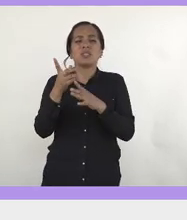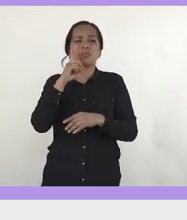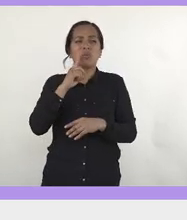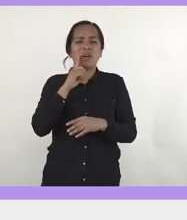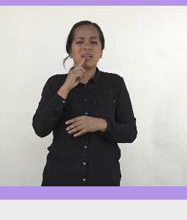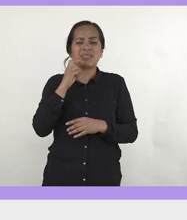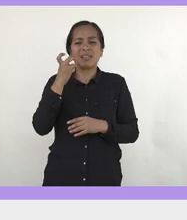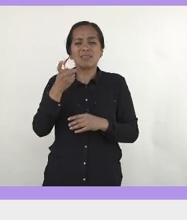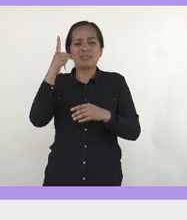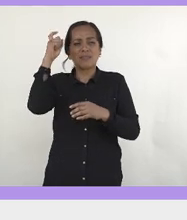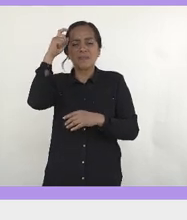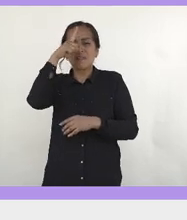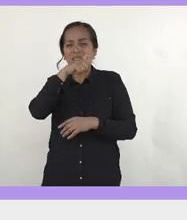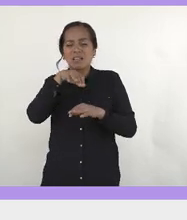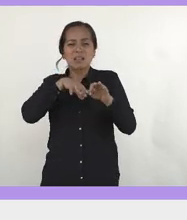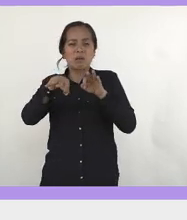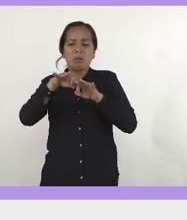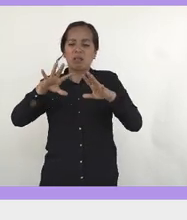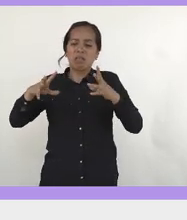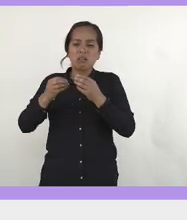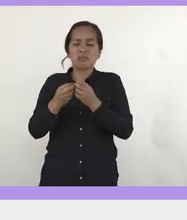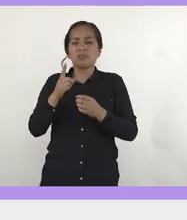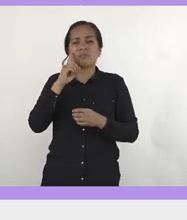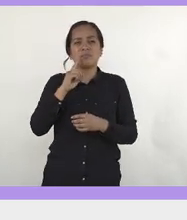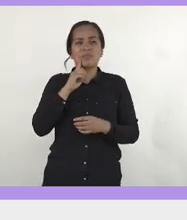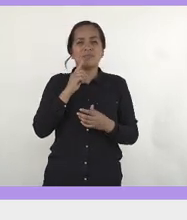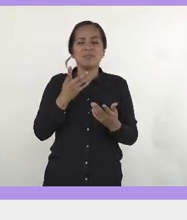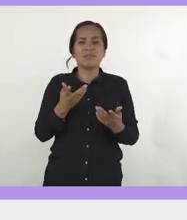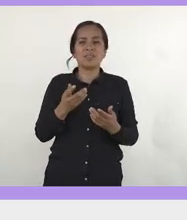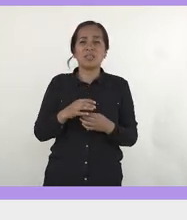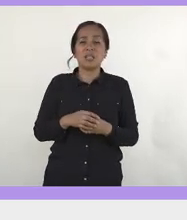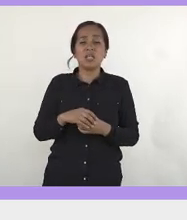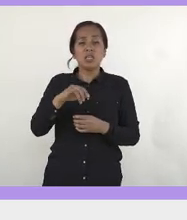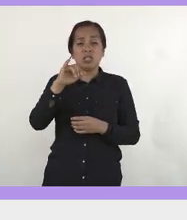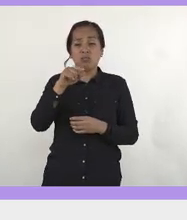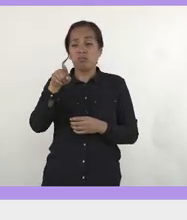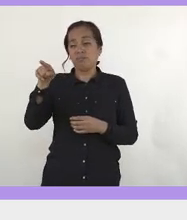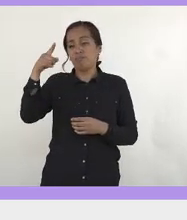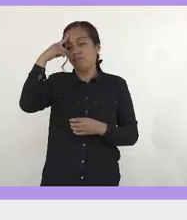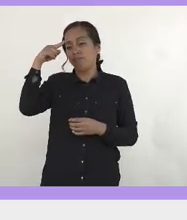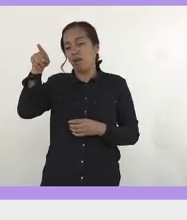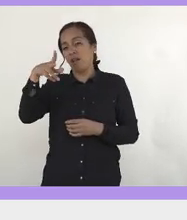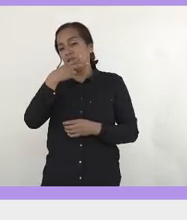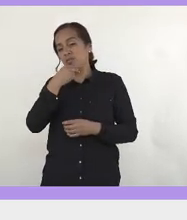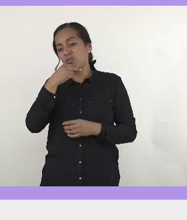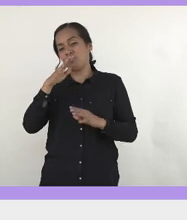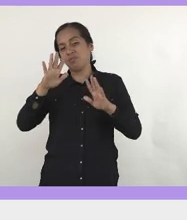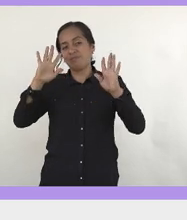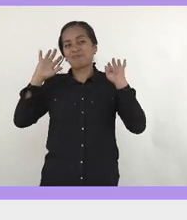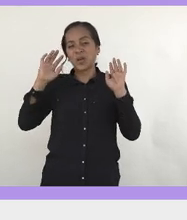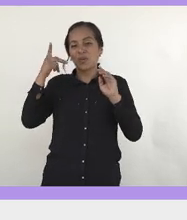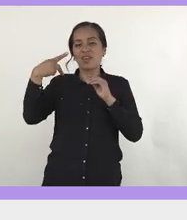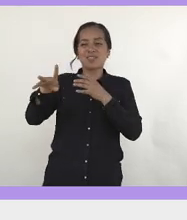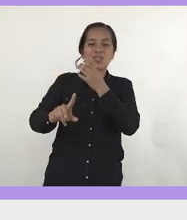y que es difícil trabajar así. Bueno, digo, seguramente será difícil para él, pero eso es un problema, ¿no?